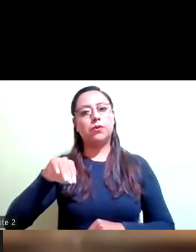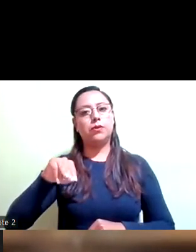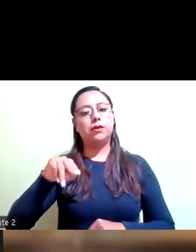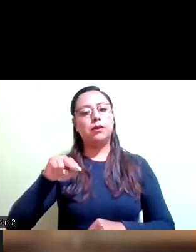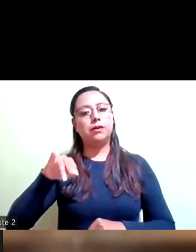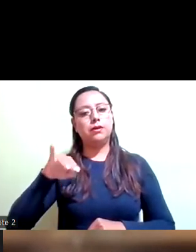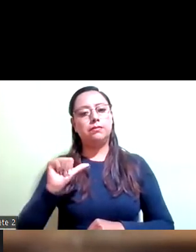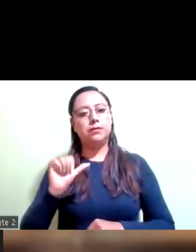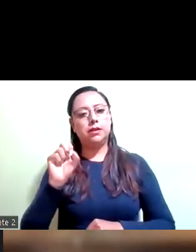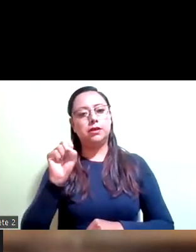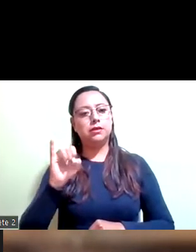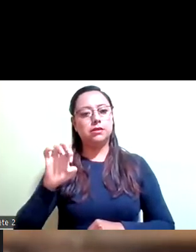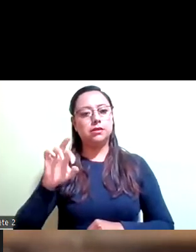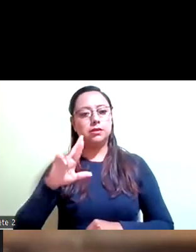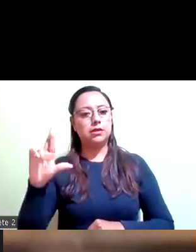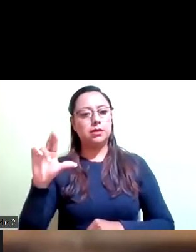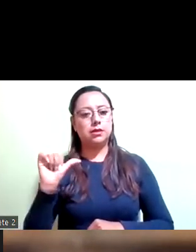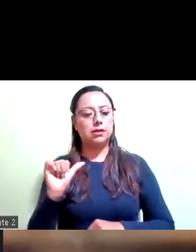Presente.